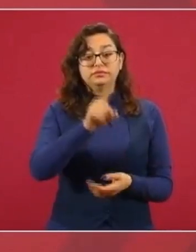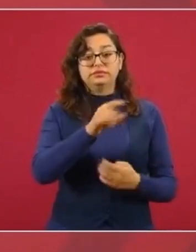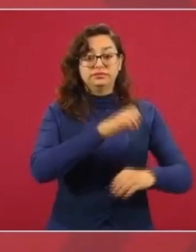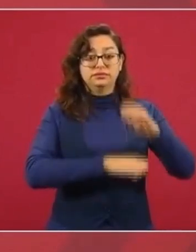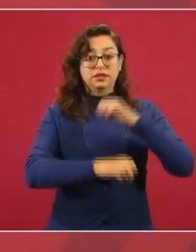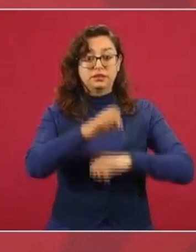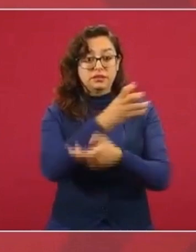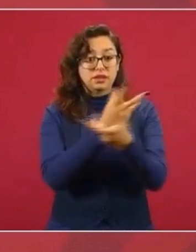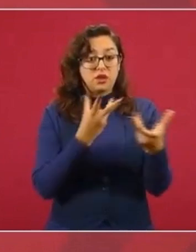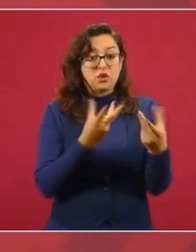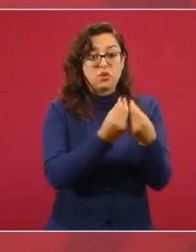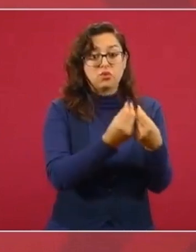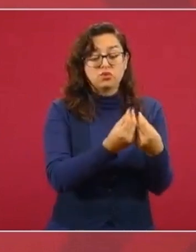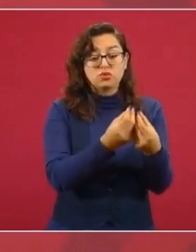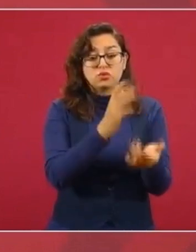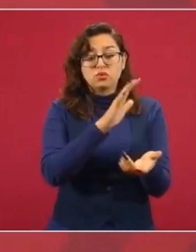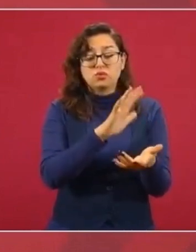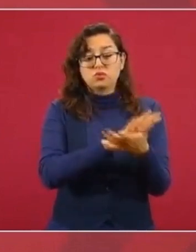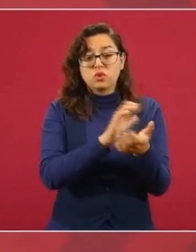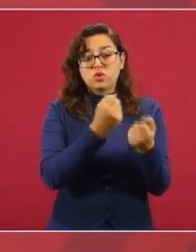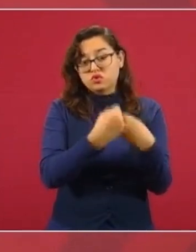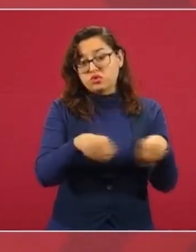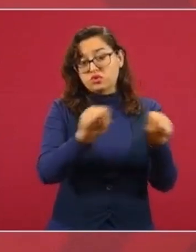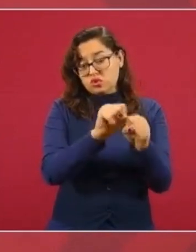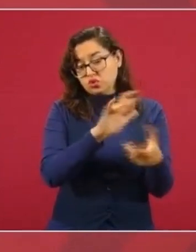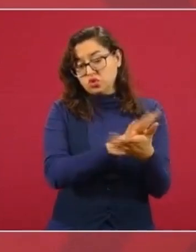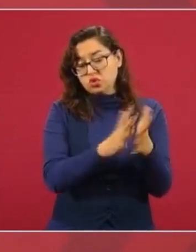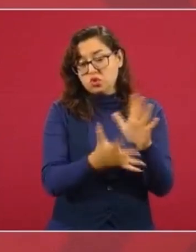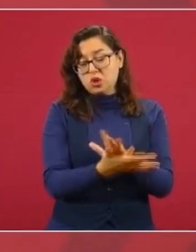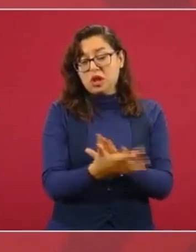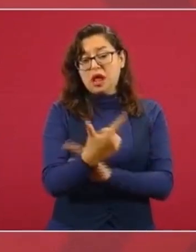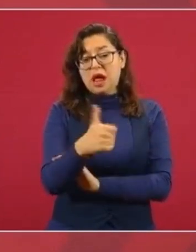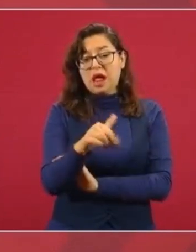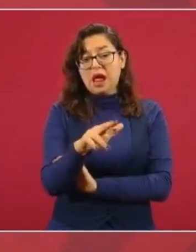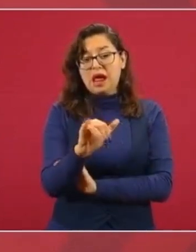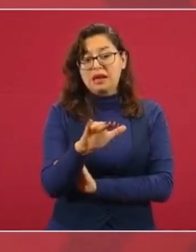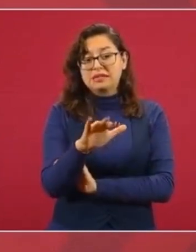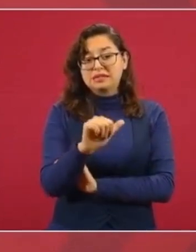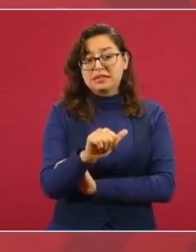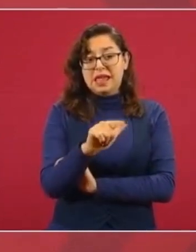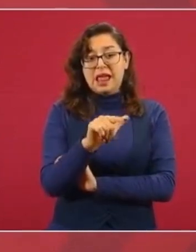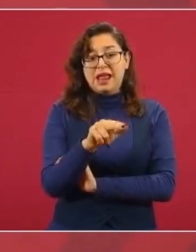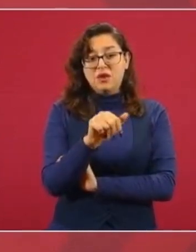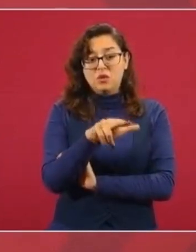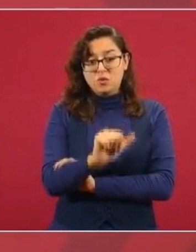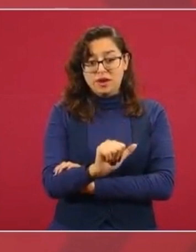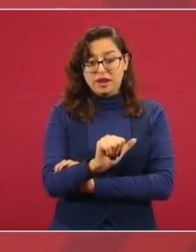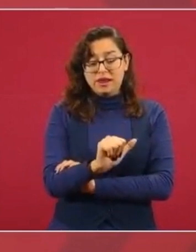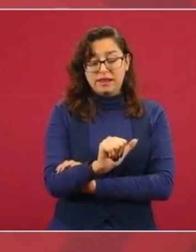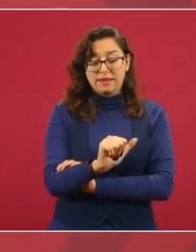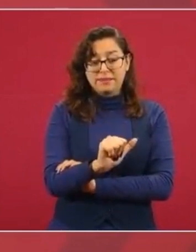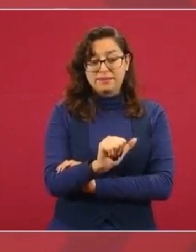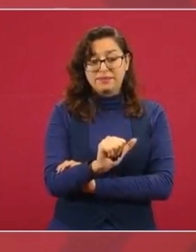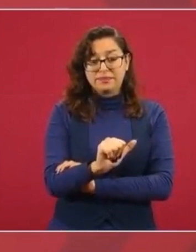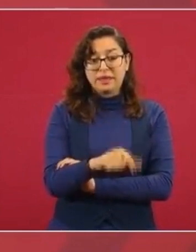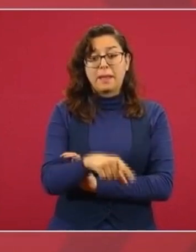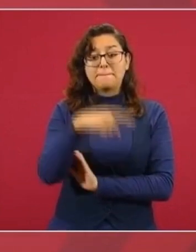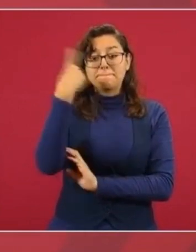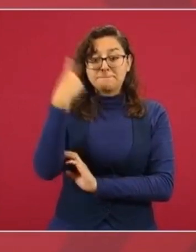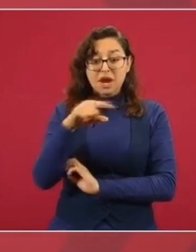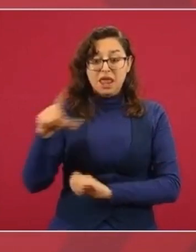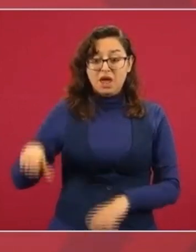un contrato para capacitar a